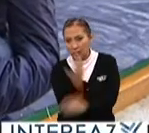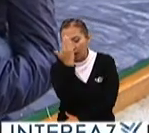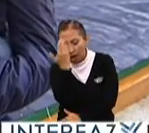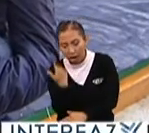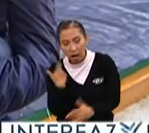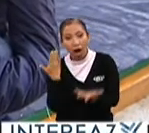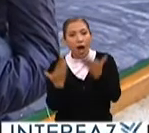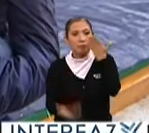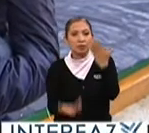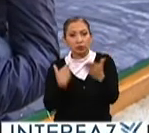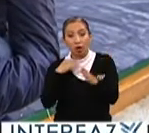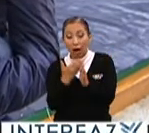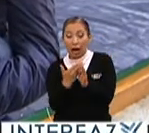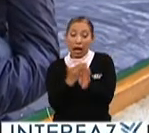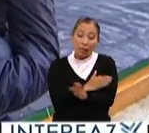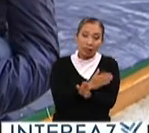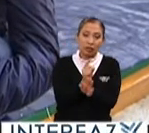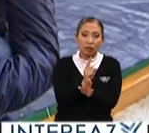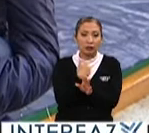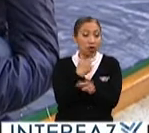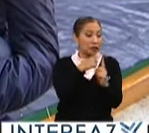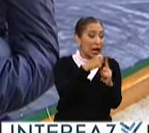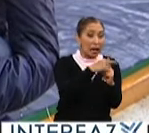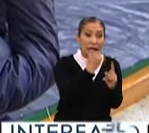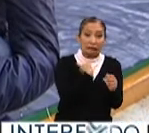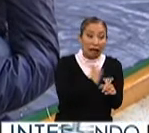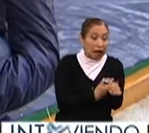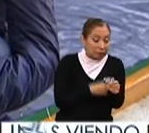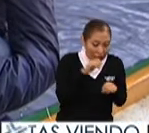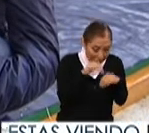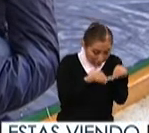mañana a veces trato de hacerlo antes y no completé mis tareas